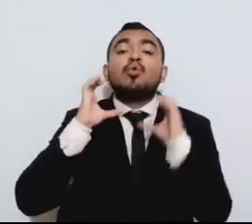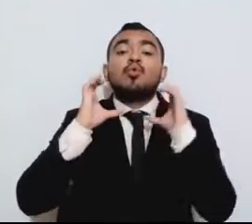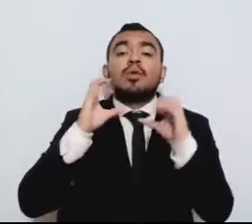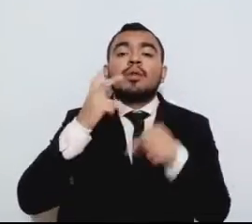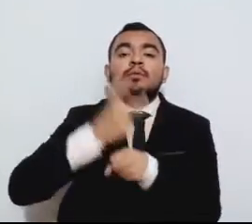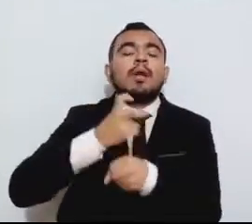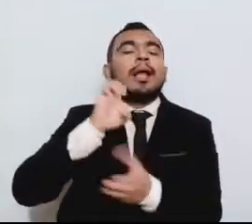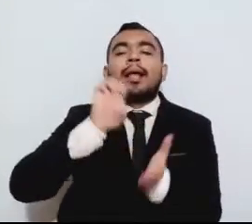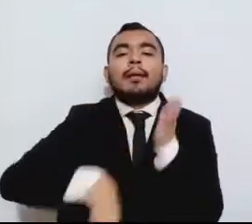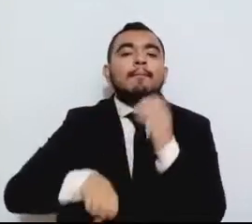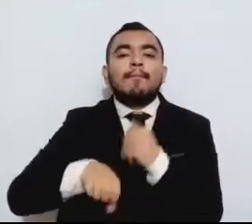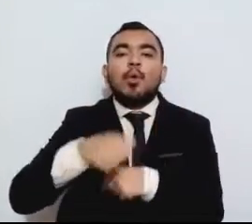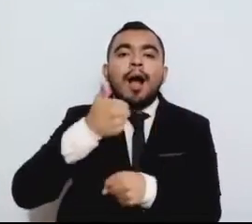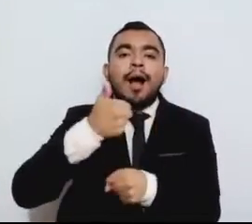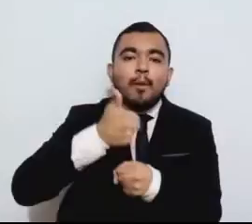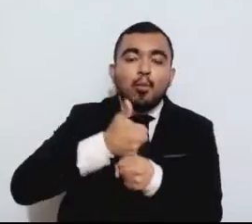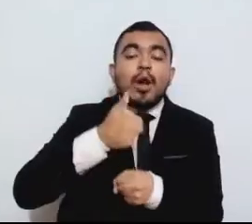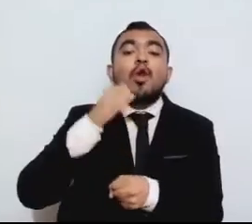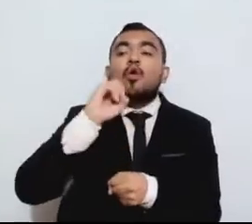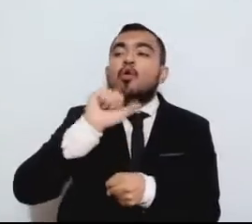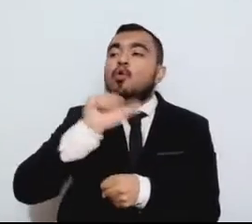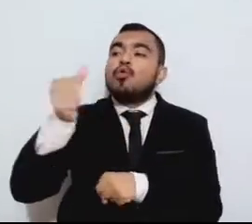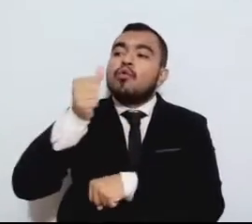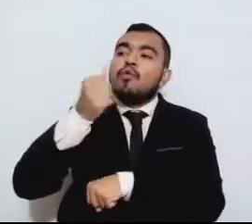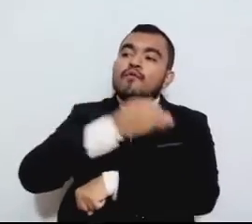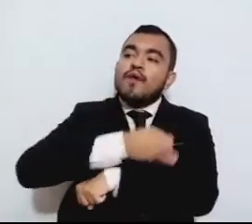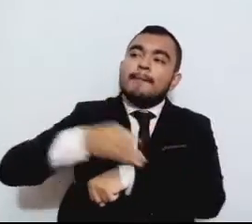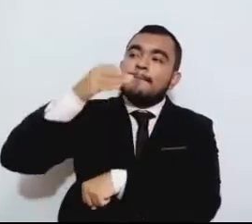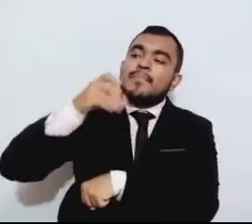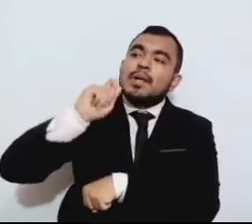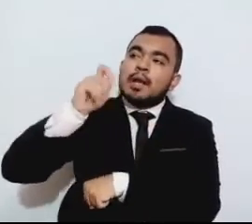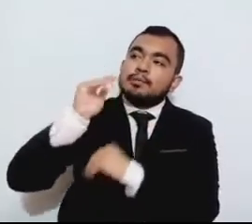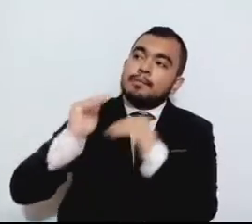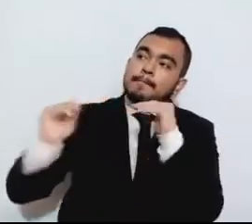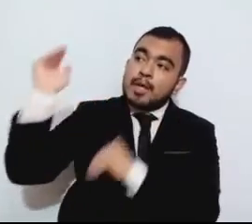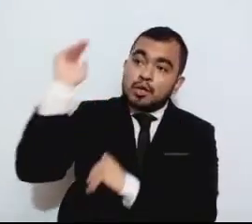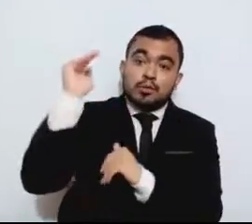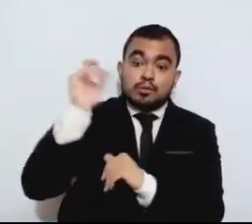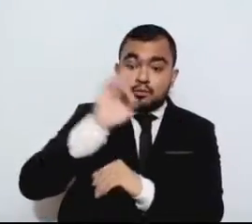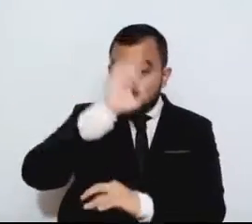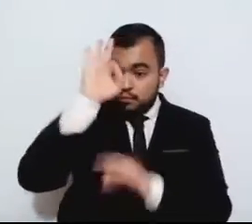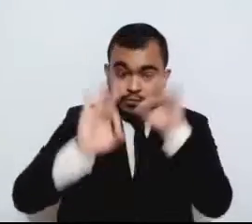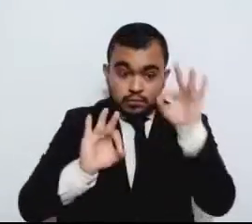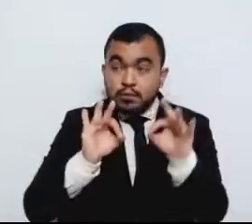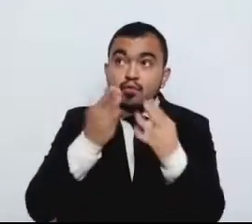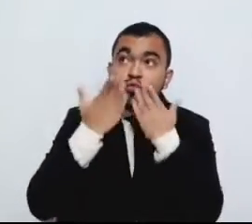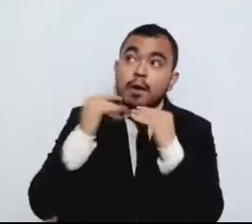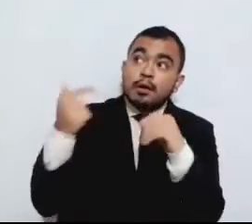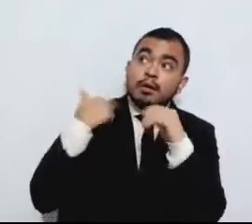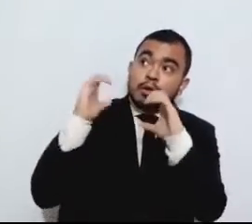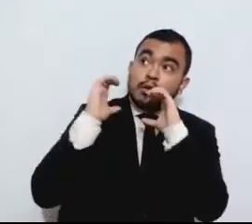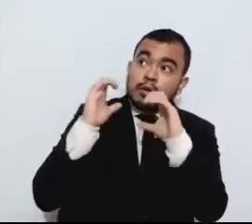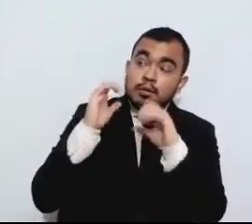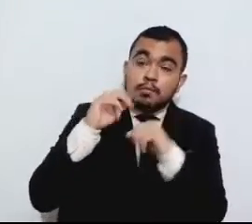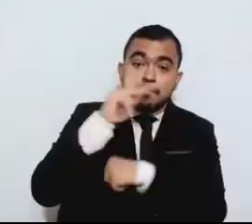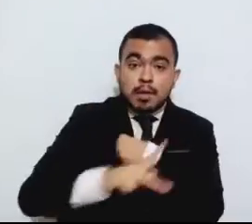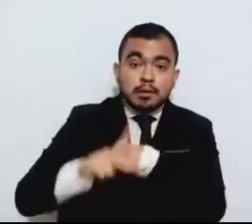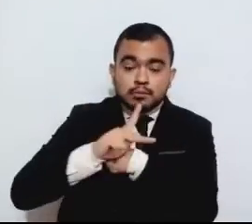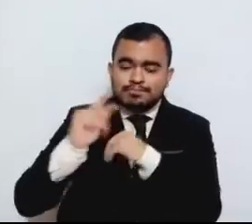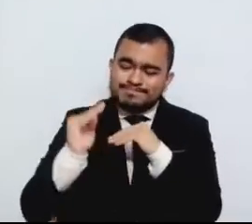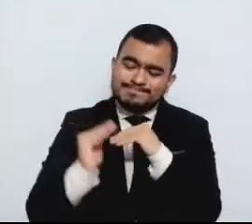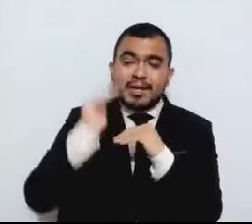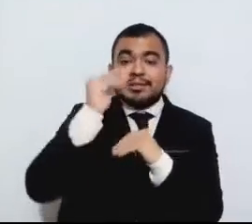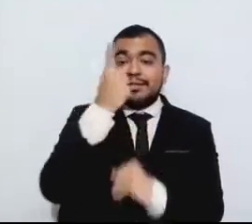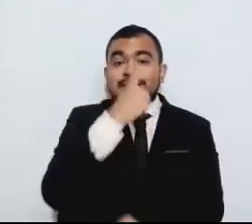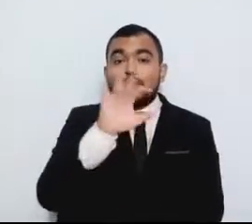abuelos o parientes mayores, la cifra de menores huérfanos en el país se eleva a 141 mil